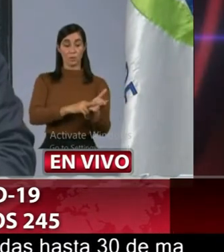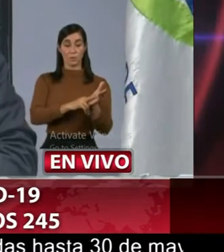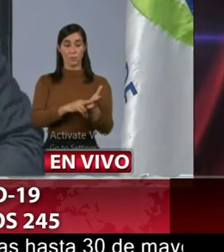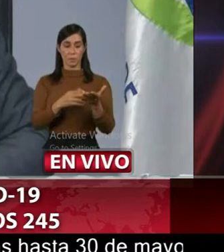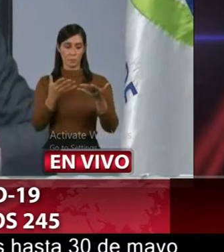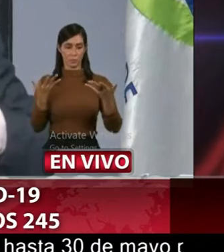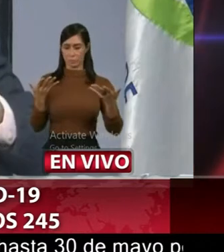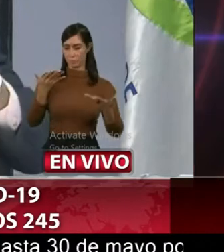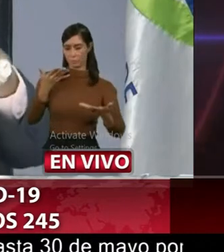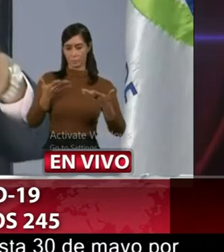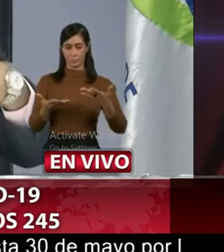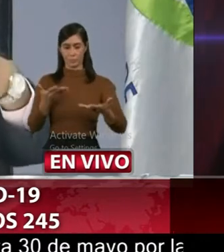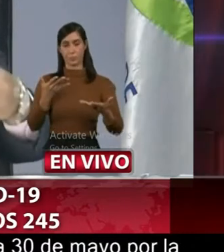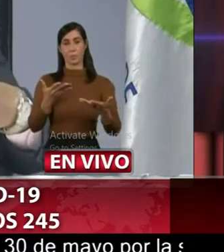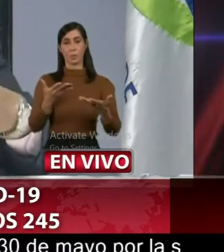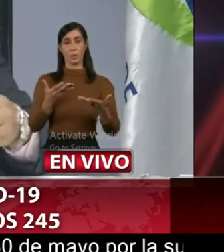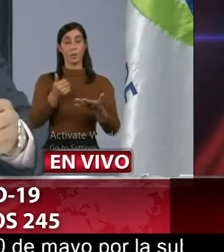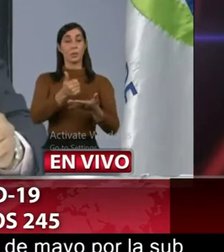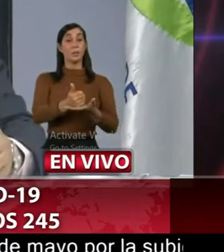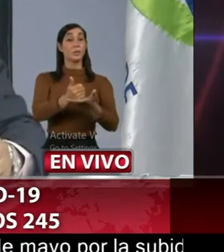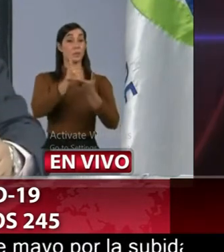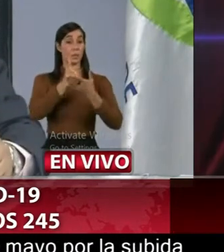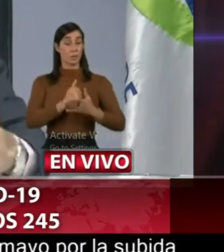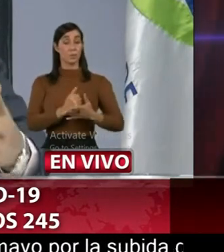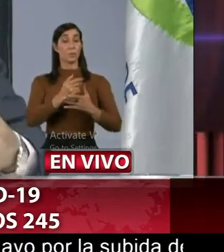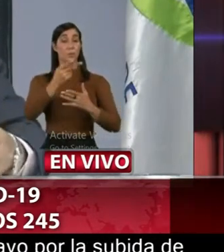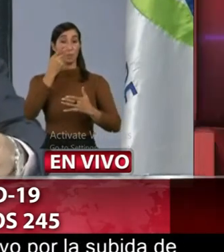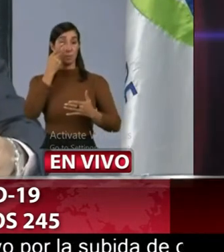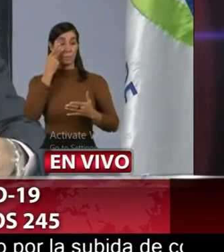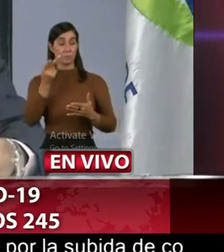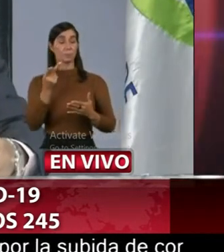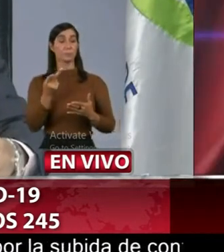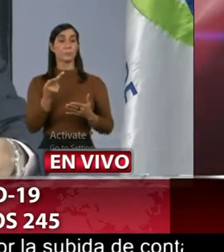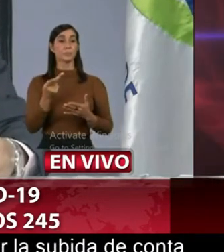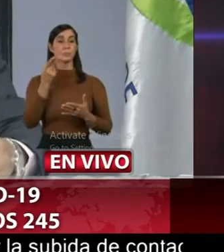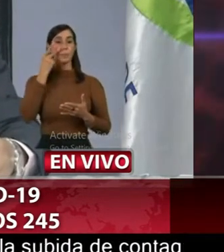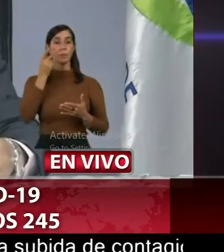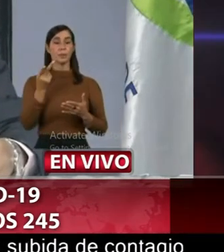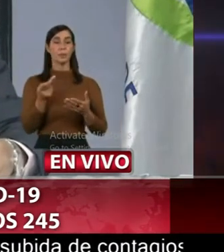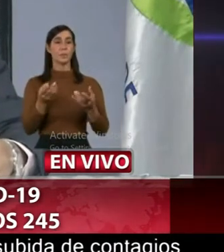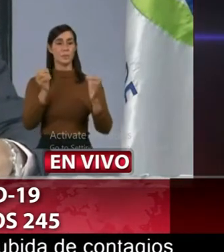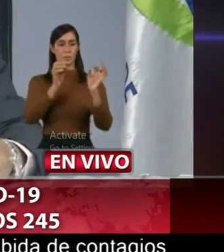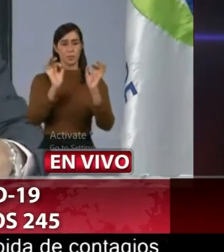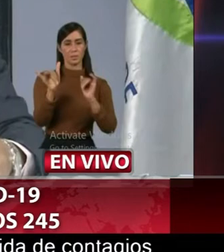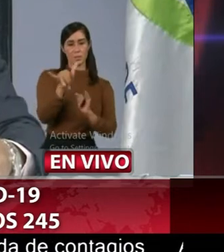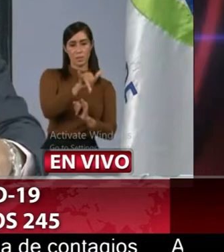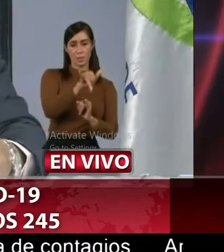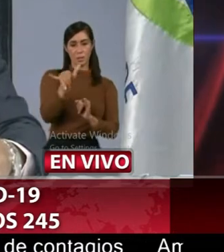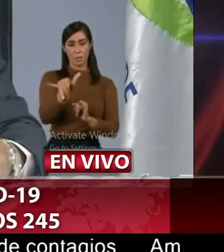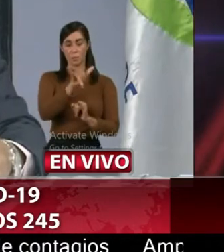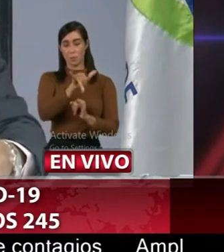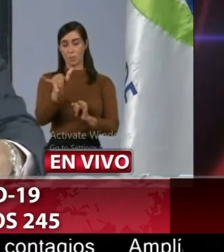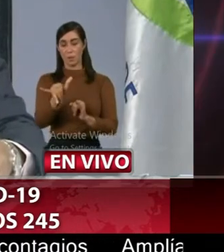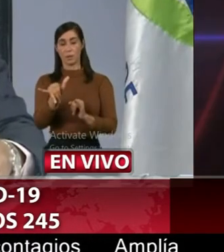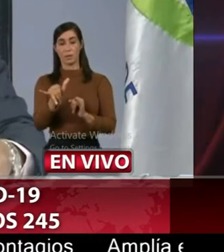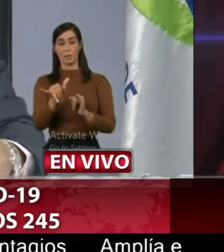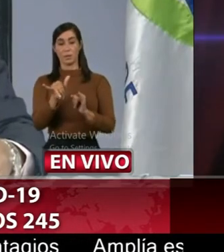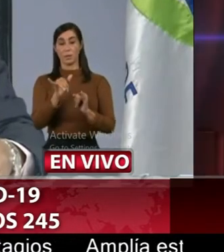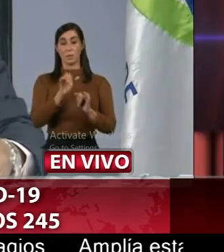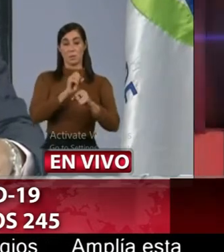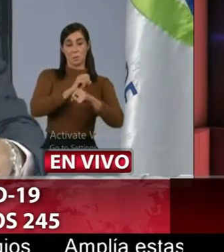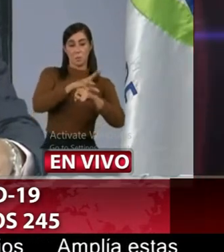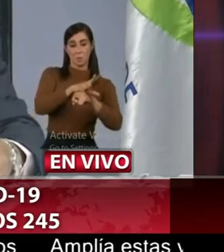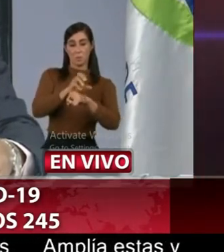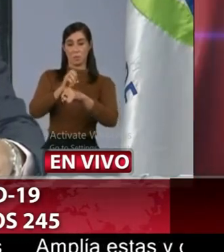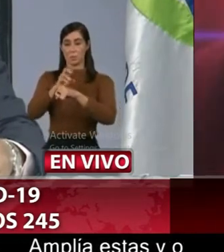socializados y sirven de medida del comportamiento de los virus circulantes y